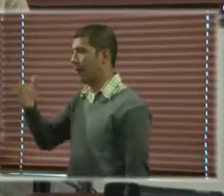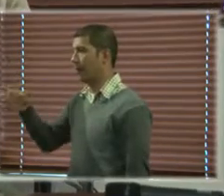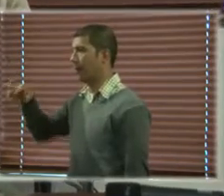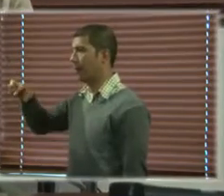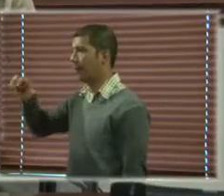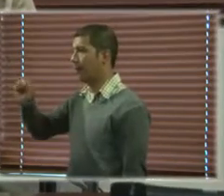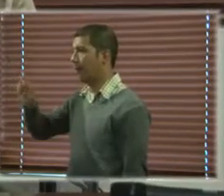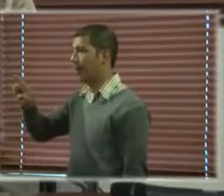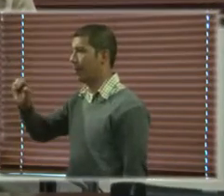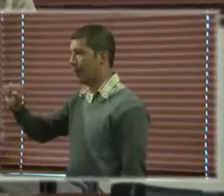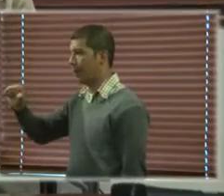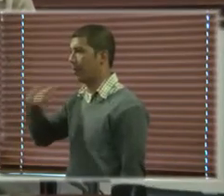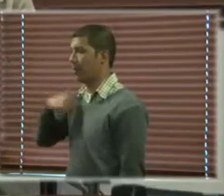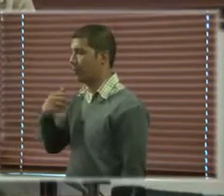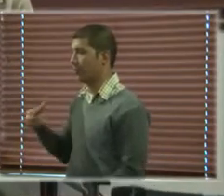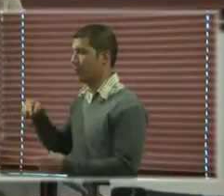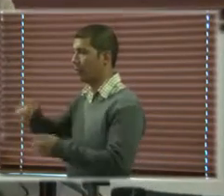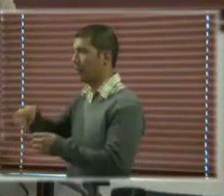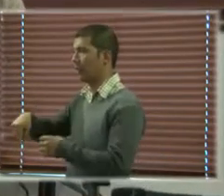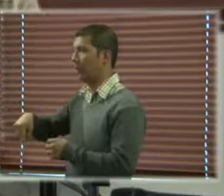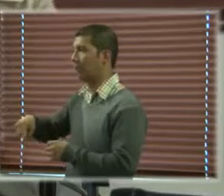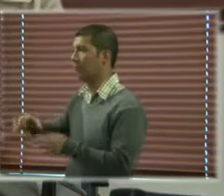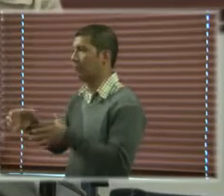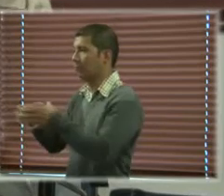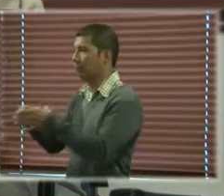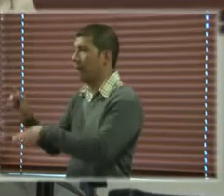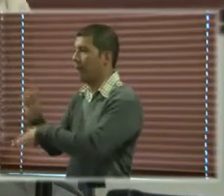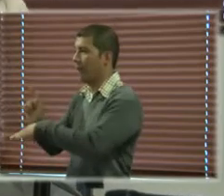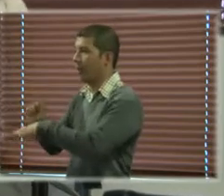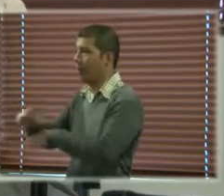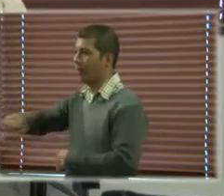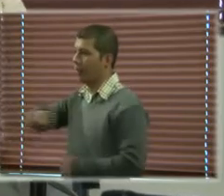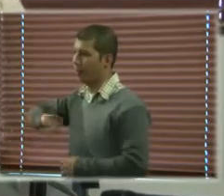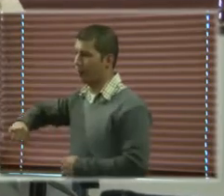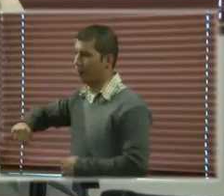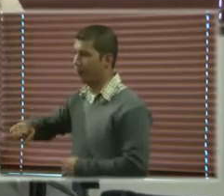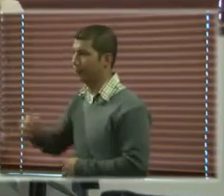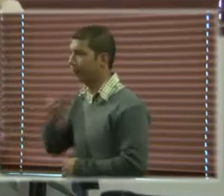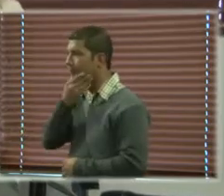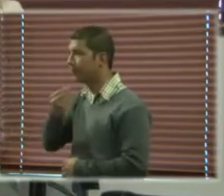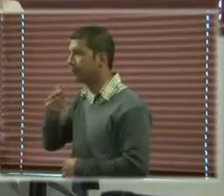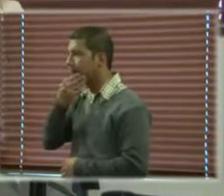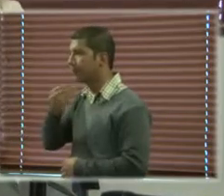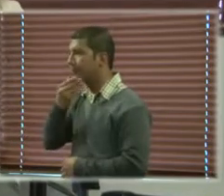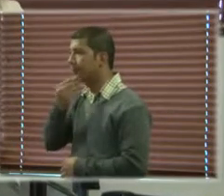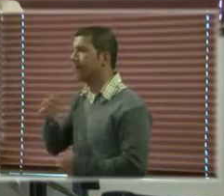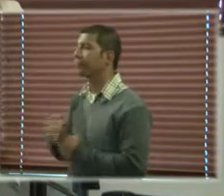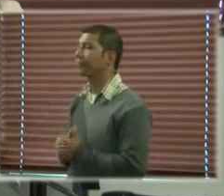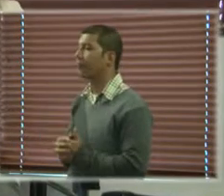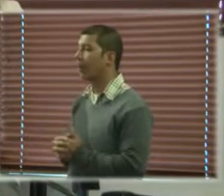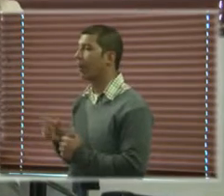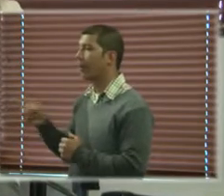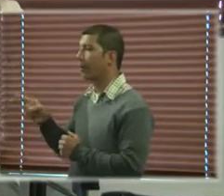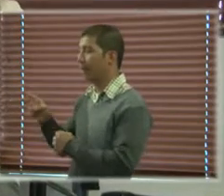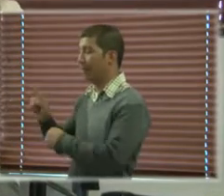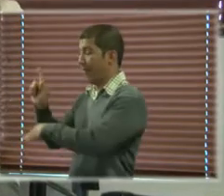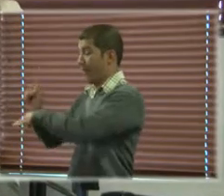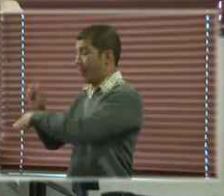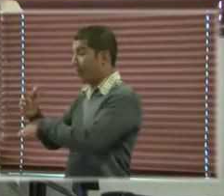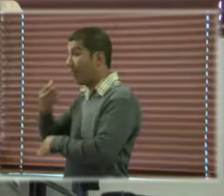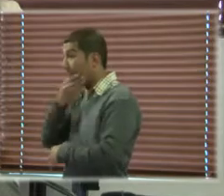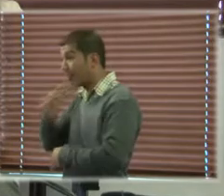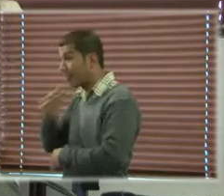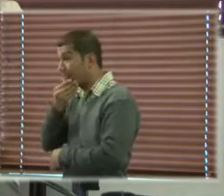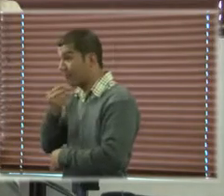por la igualdad y la inclusión social de la Facultad de Derecho de la Universidad de los Andes y en nombre de la decana Elena Albiar y de la Facultad de Derecho queremos